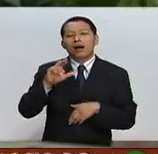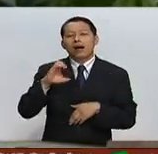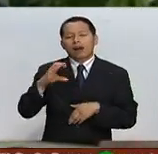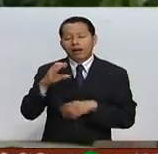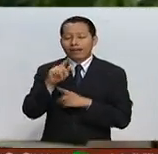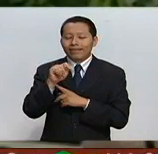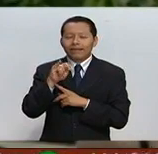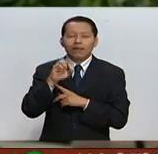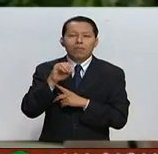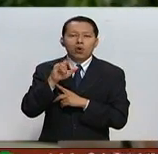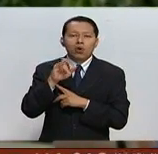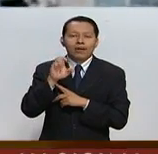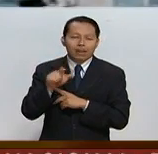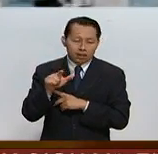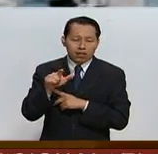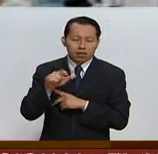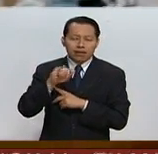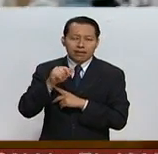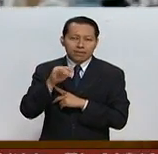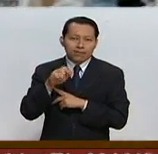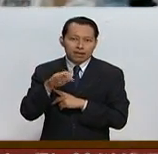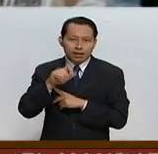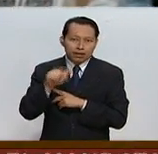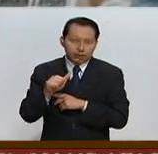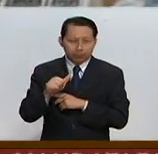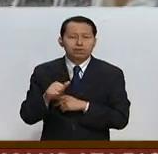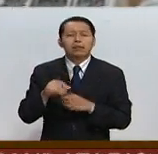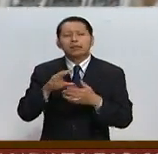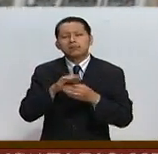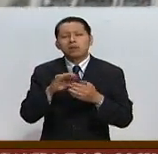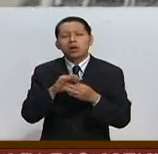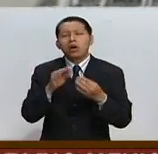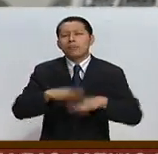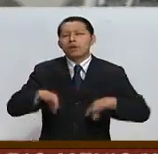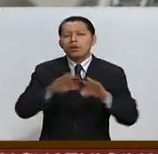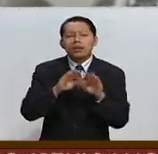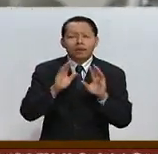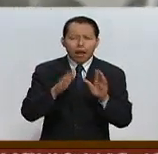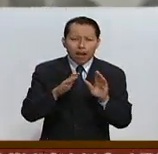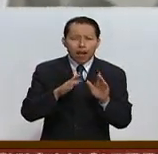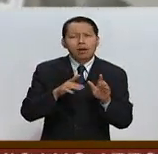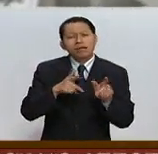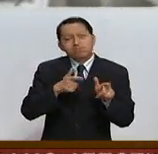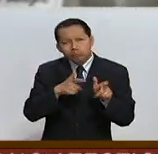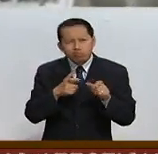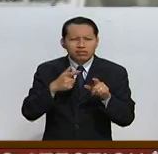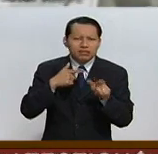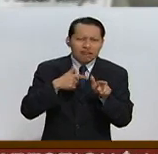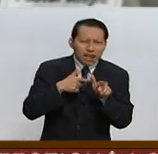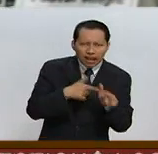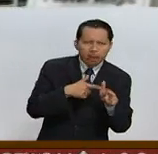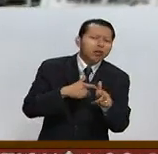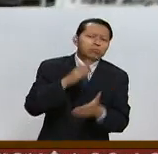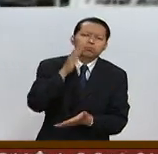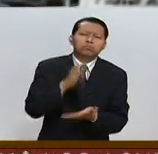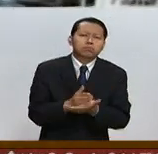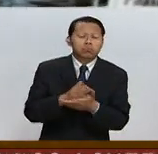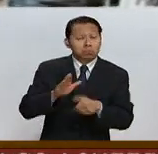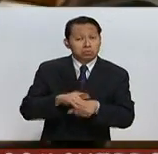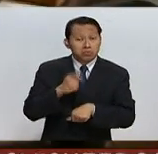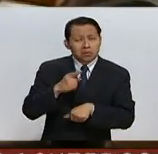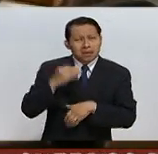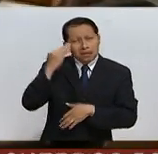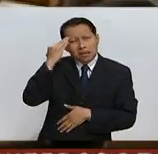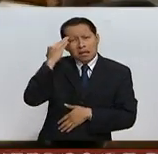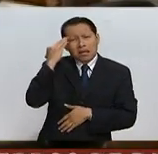Timoleón Jiménez, alias Timoshenko, habló sobre la importancia de terminar con el conflicto armado más longevo de la región sudamericana. Dijo que